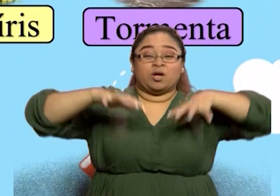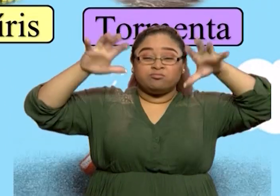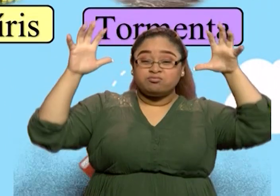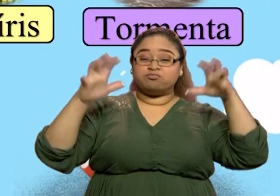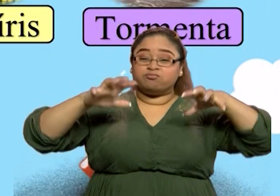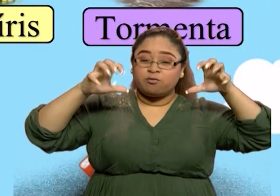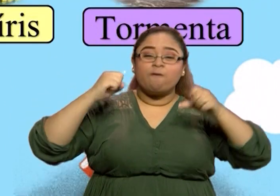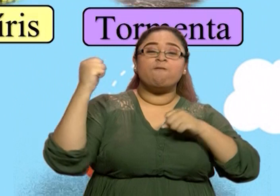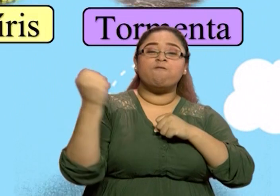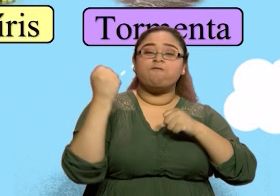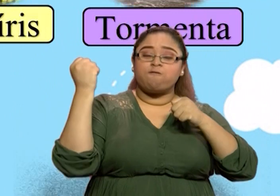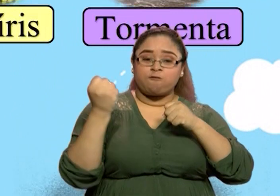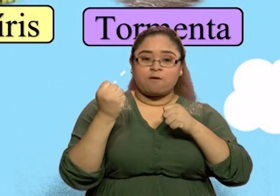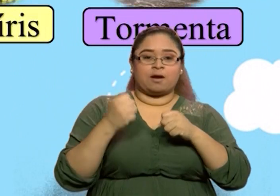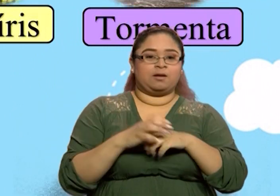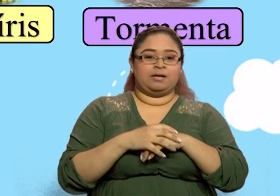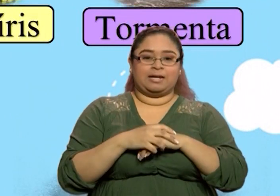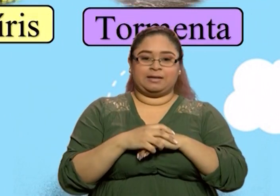la niebla.